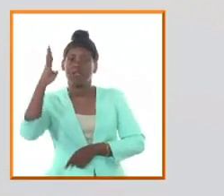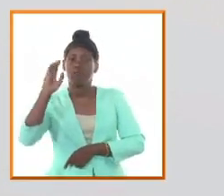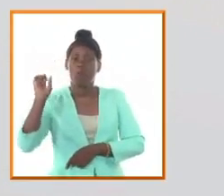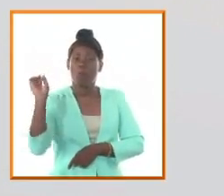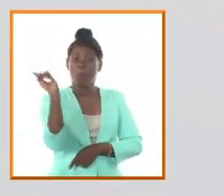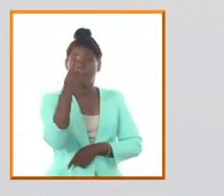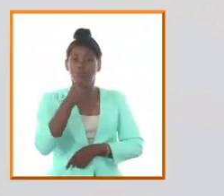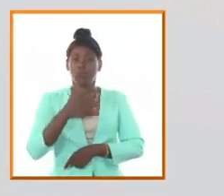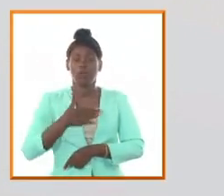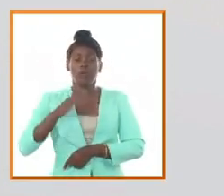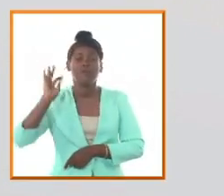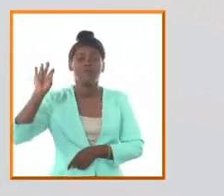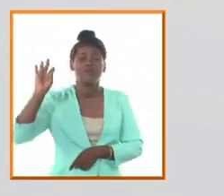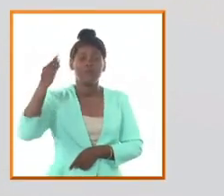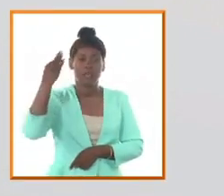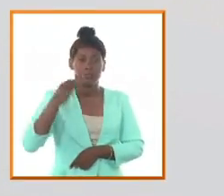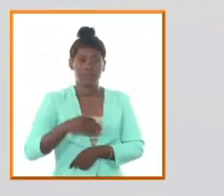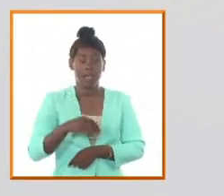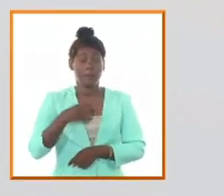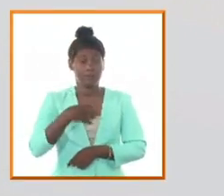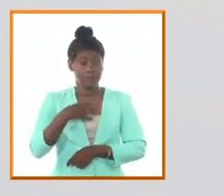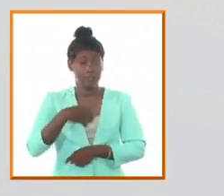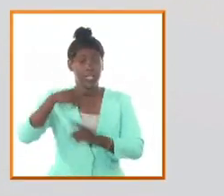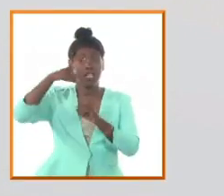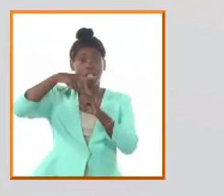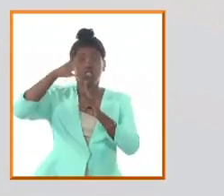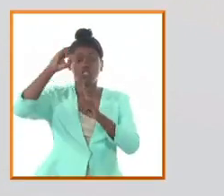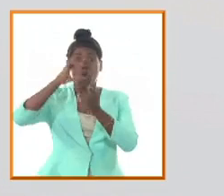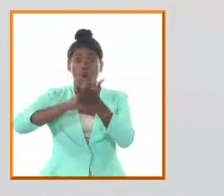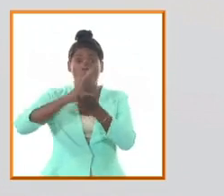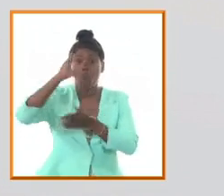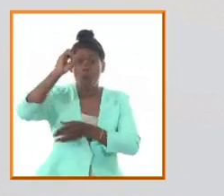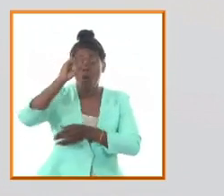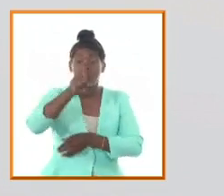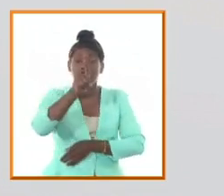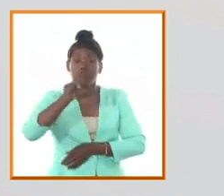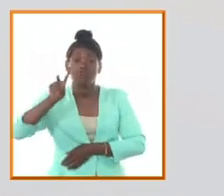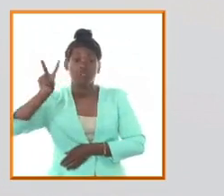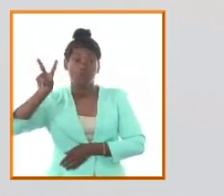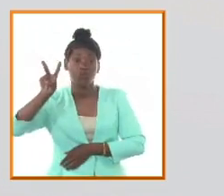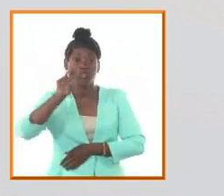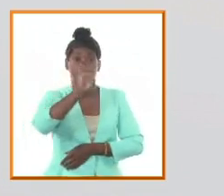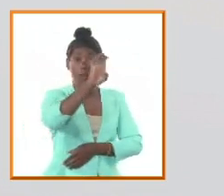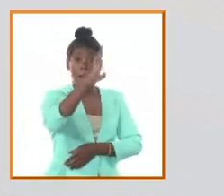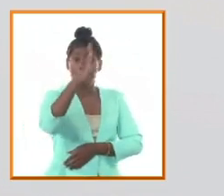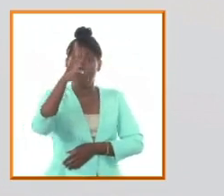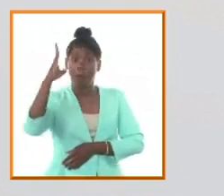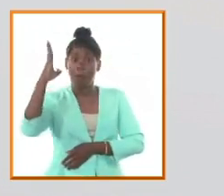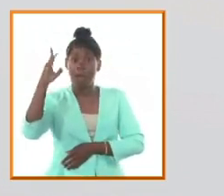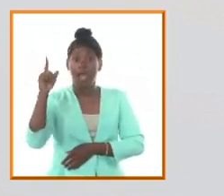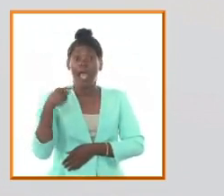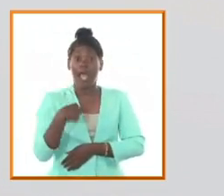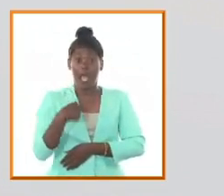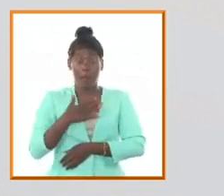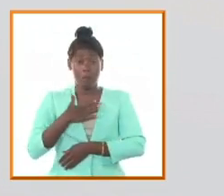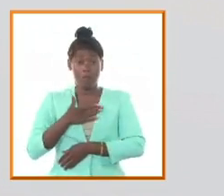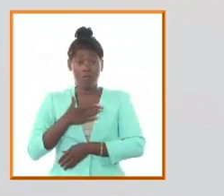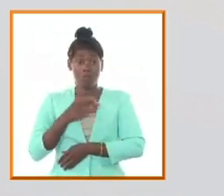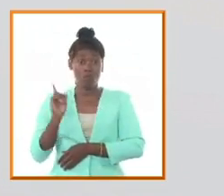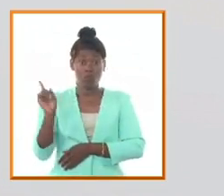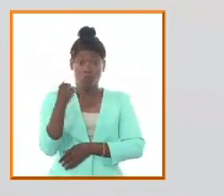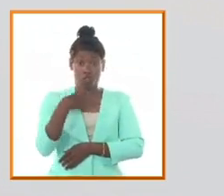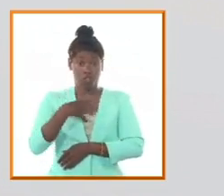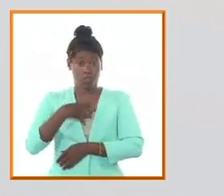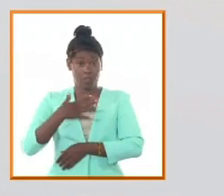lo que nos habla efectivamente que agramonte es un russoniano en su pensamiento filosófico y político recordemos que